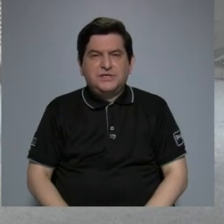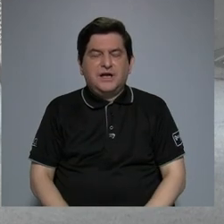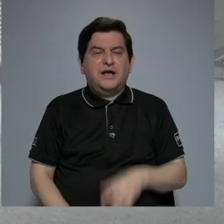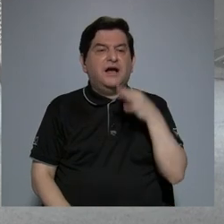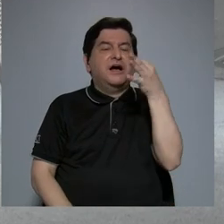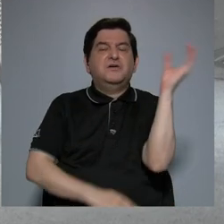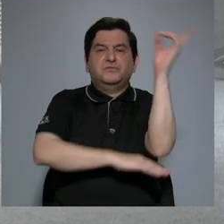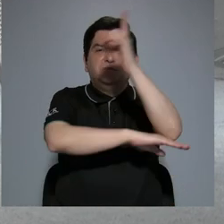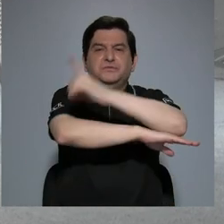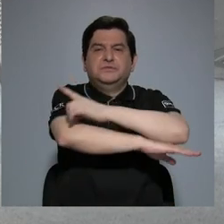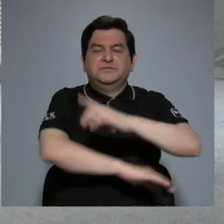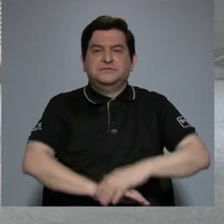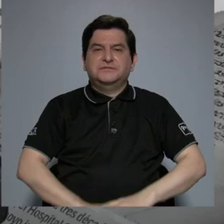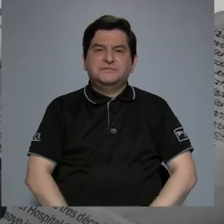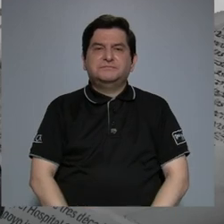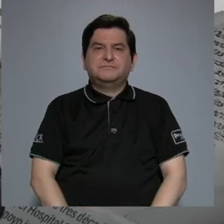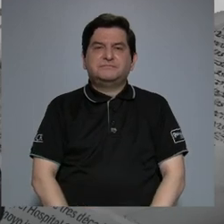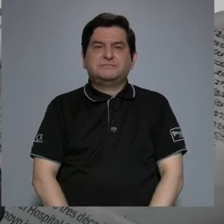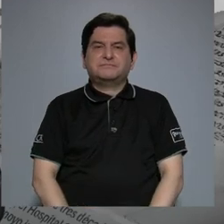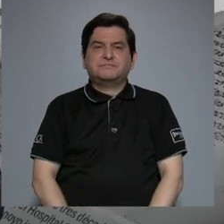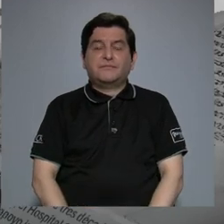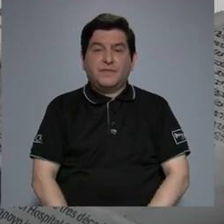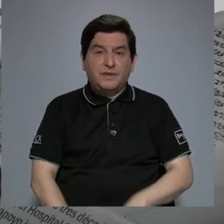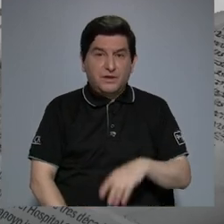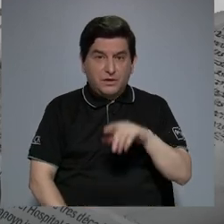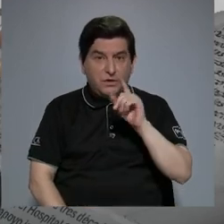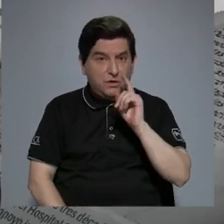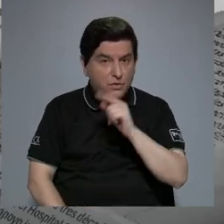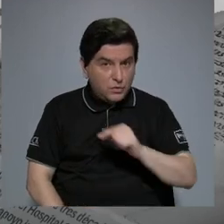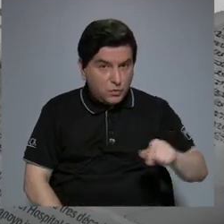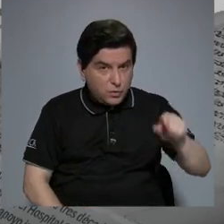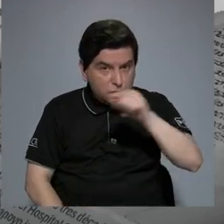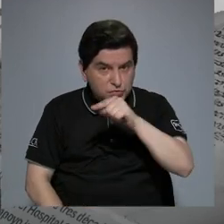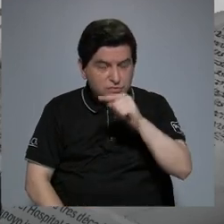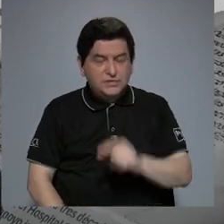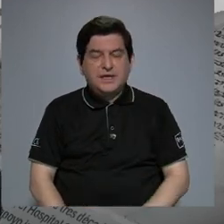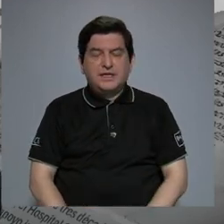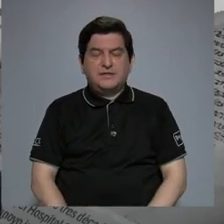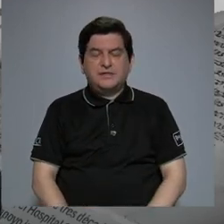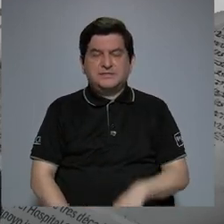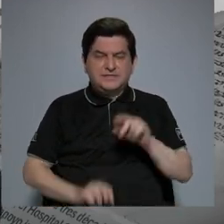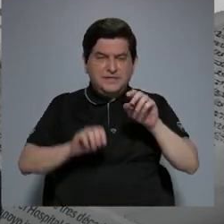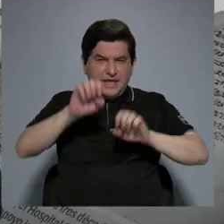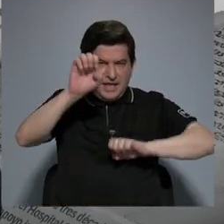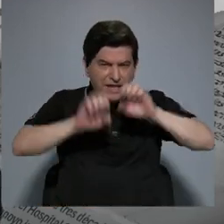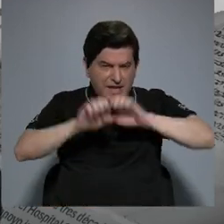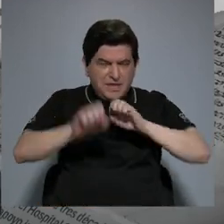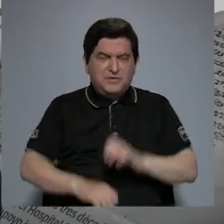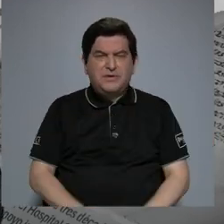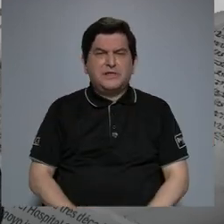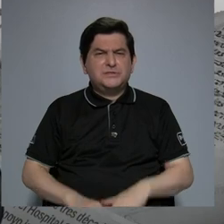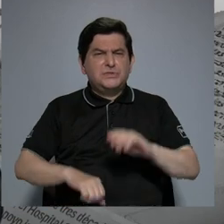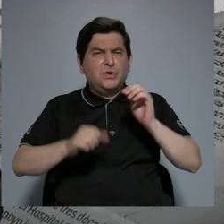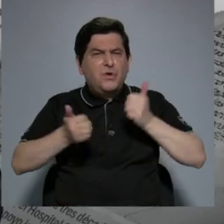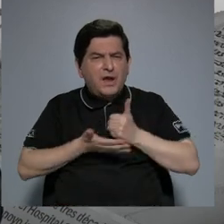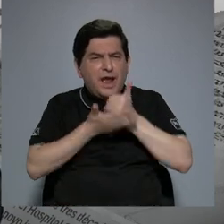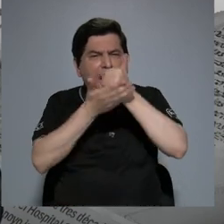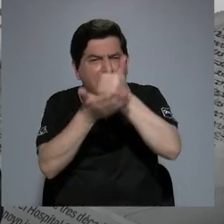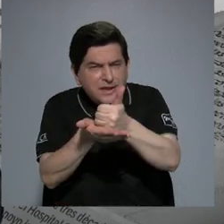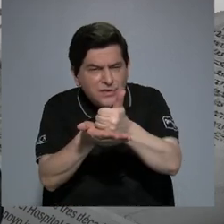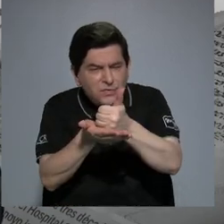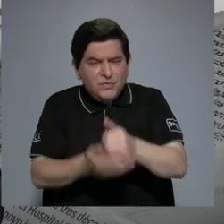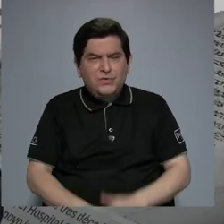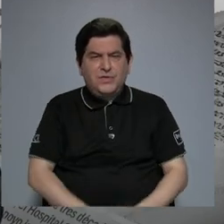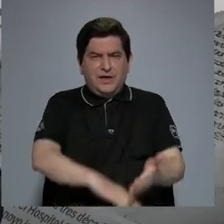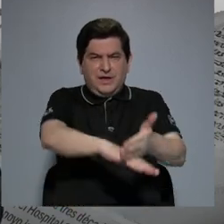días. Ustedes con este tipo de evaluaciones, entonces, consideran que podría ayudar a